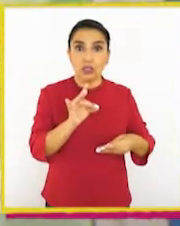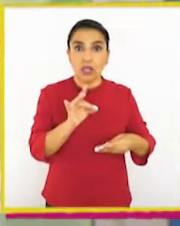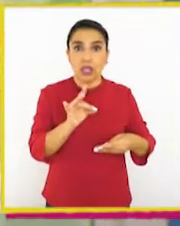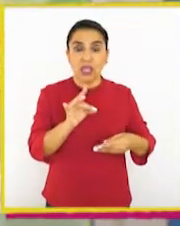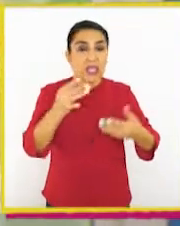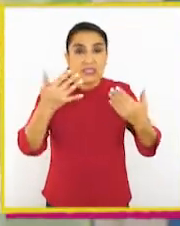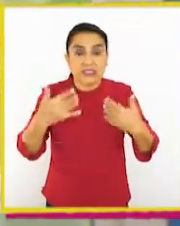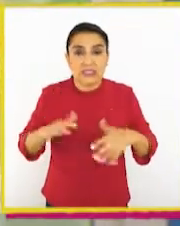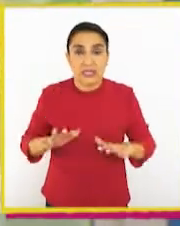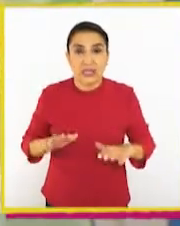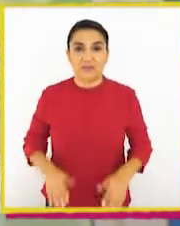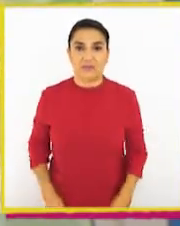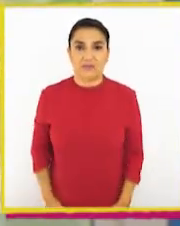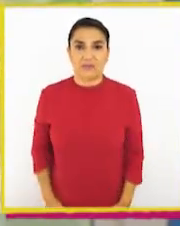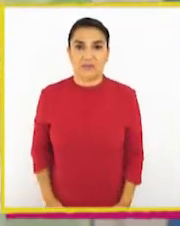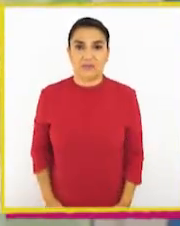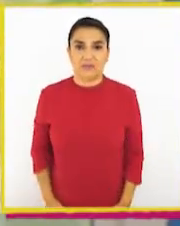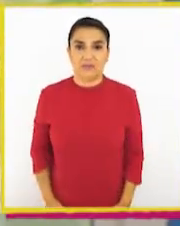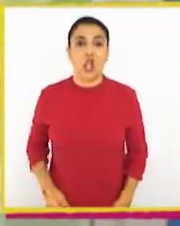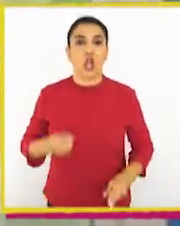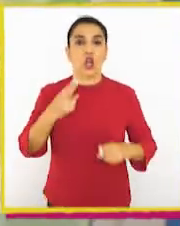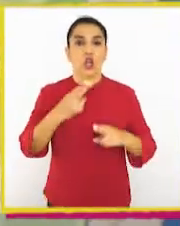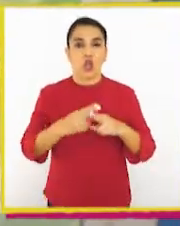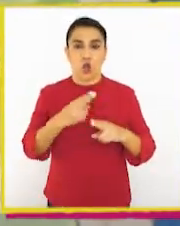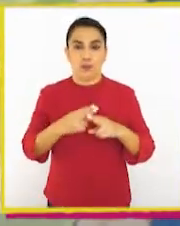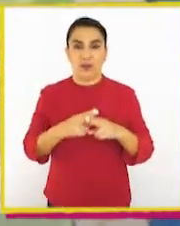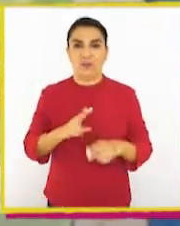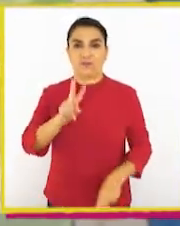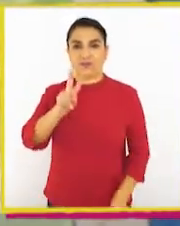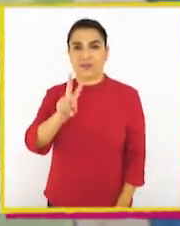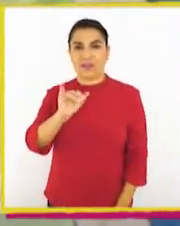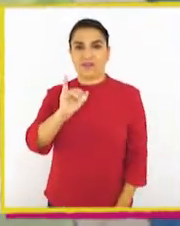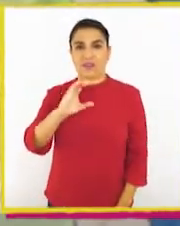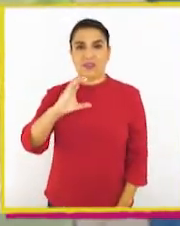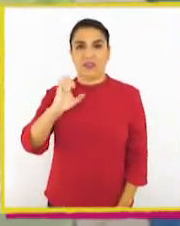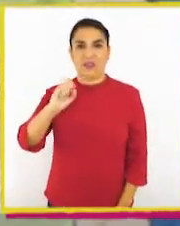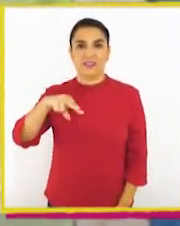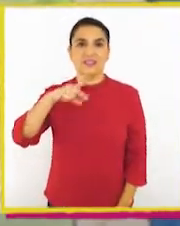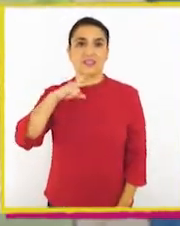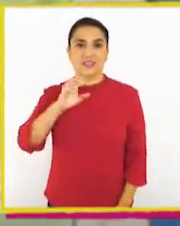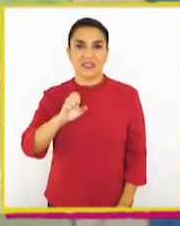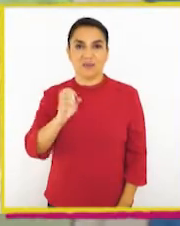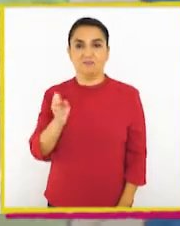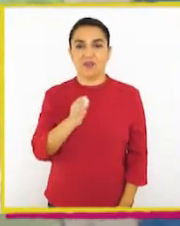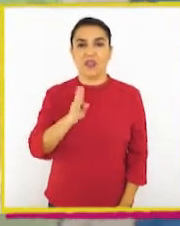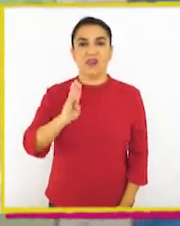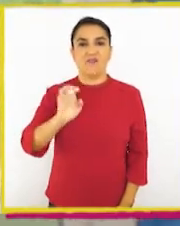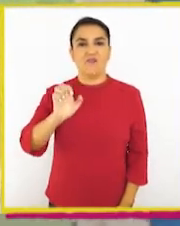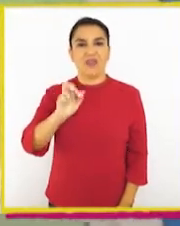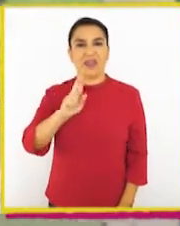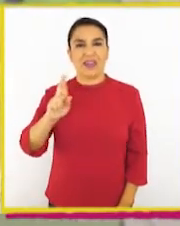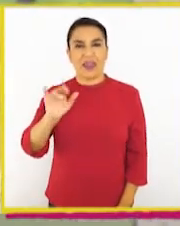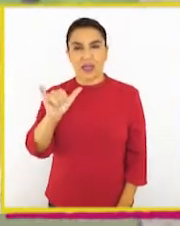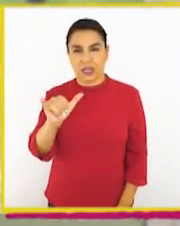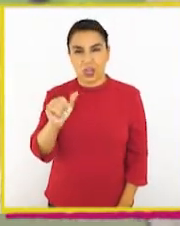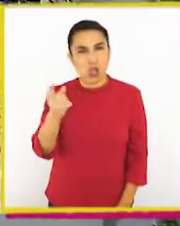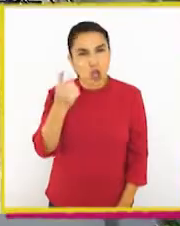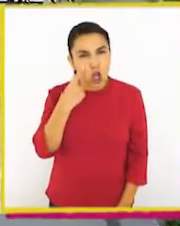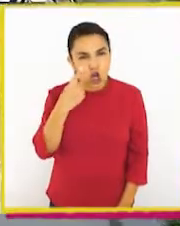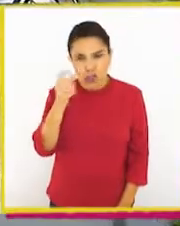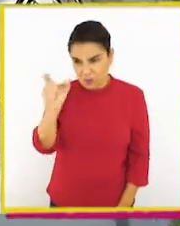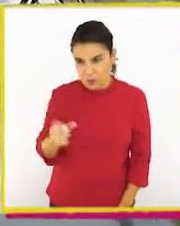¡Lo hemos encontrado! Vicente Berry. ¿Conocen a alguien llamado así?